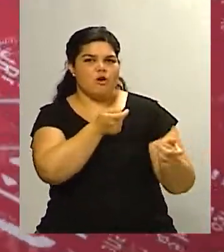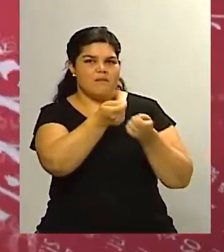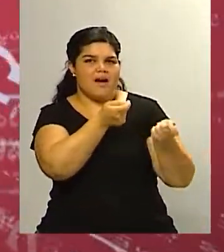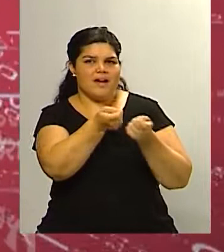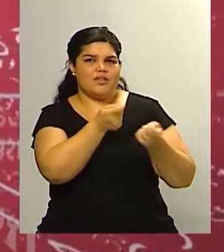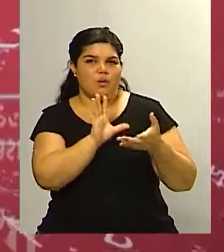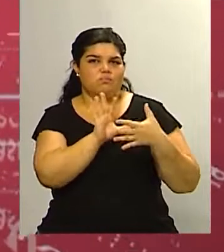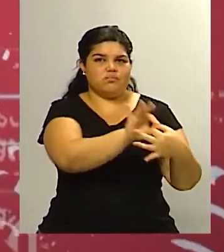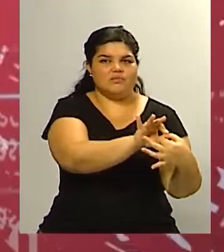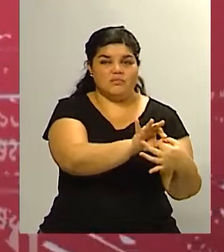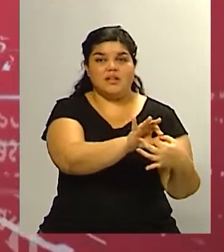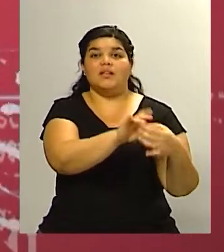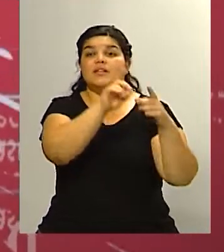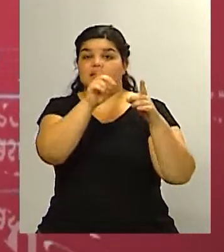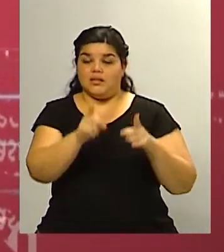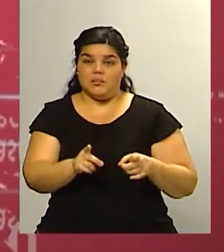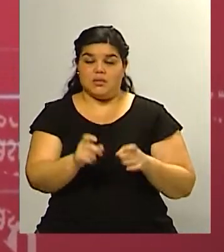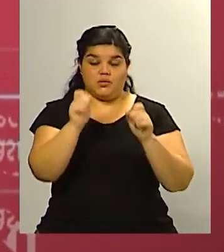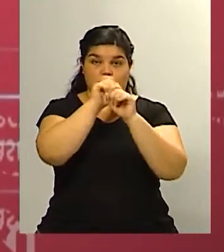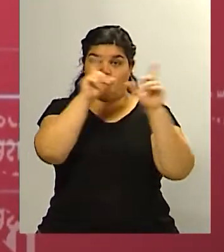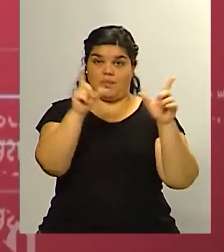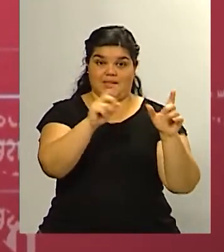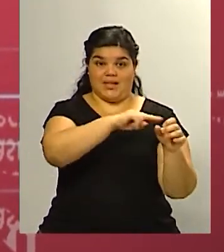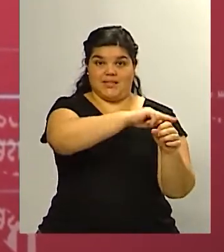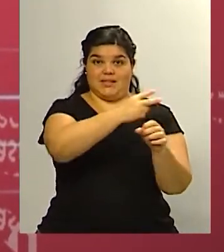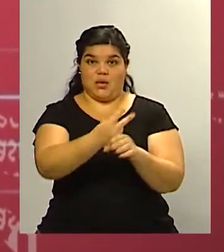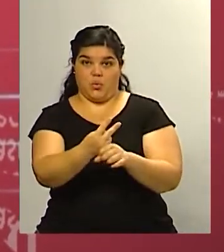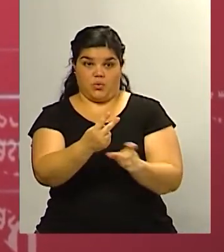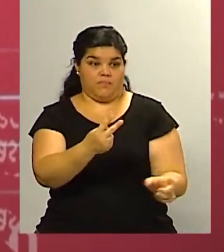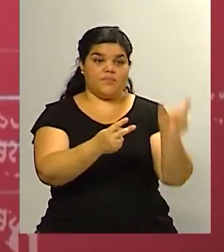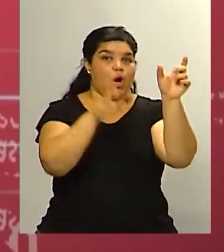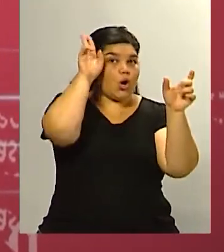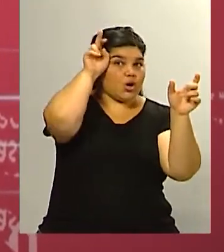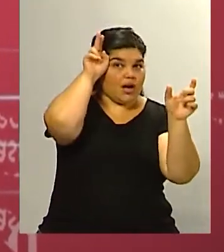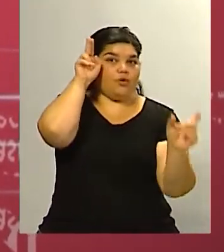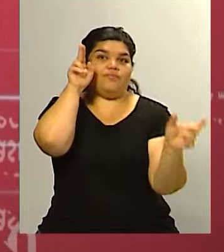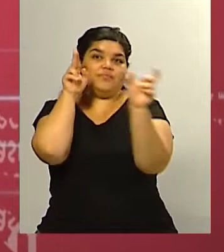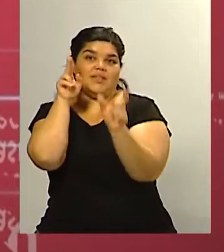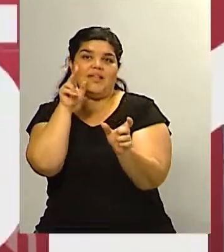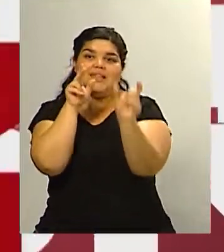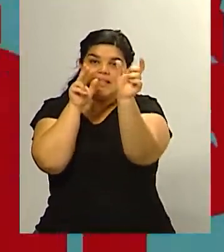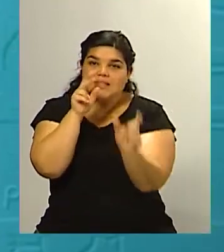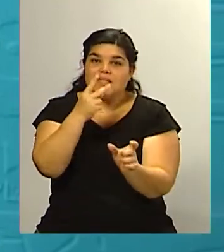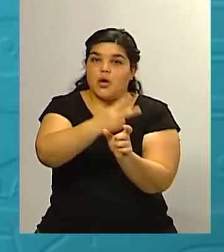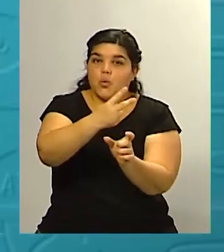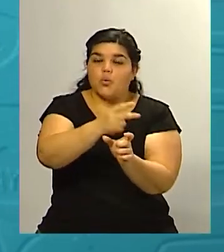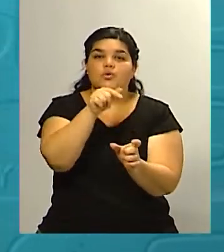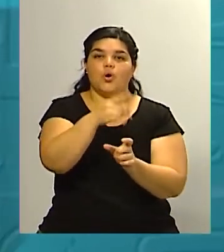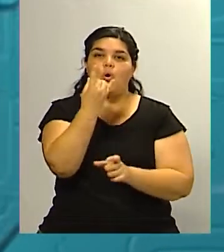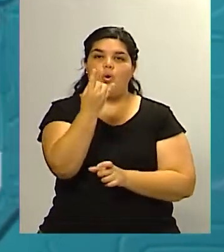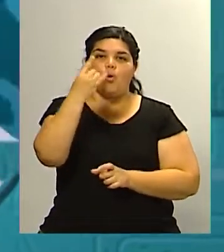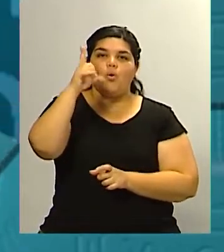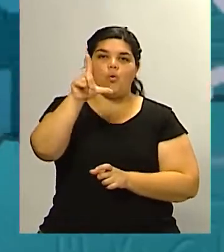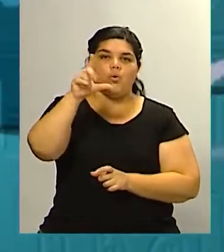después me llamaba también mucho la atención de que si bien el segundo en esa consulta que hicieron ustedes era Ulpiano Suárez la